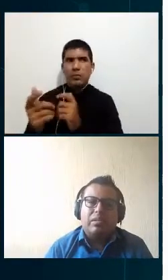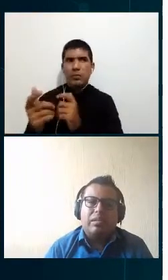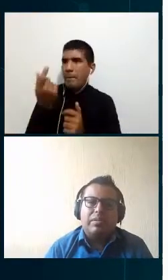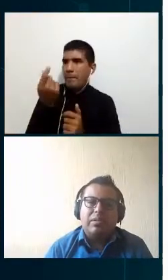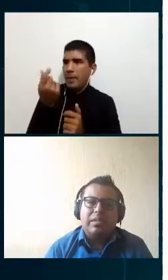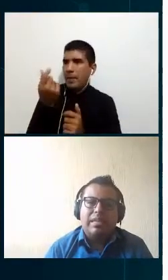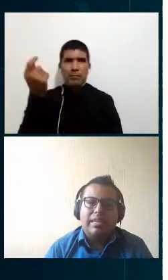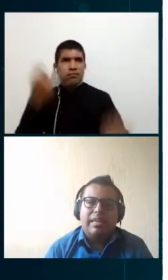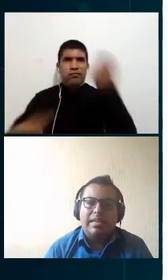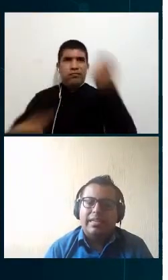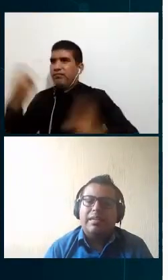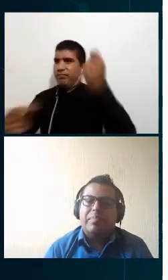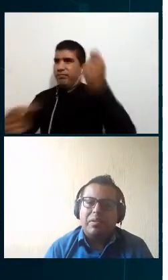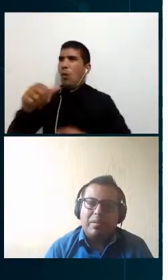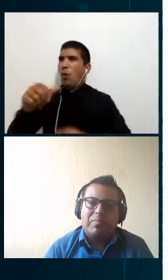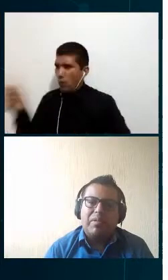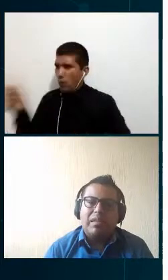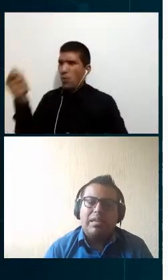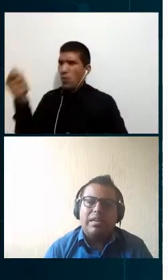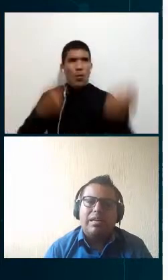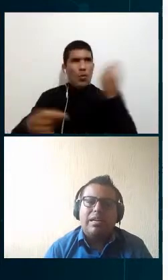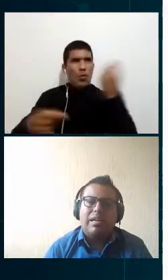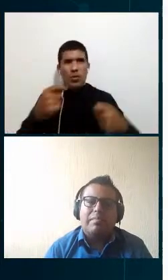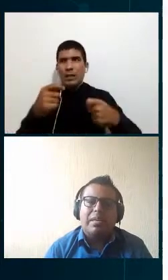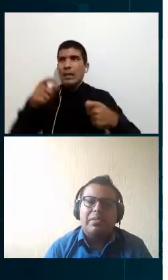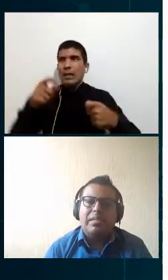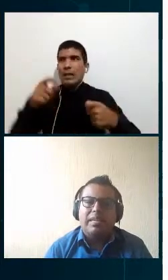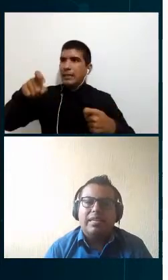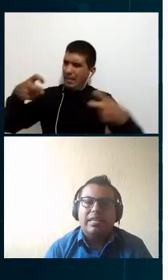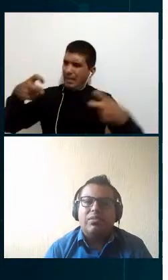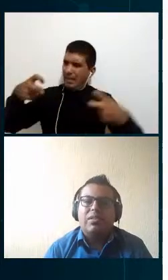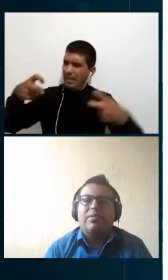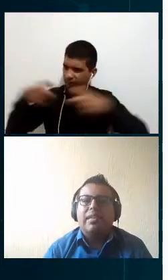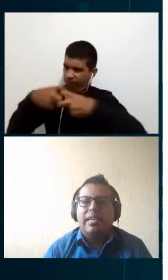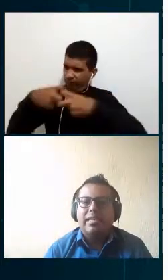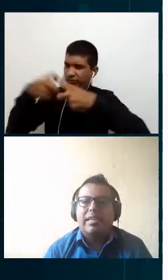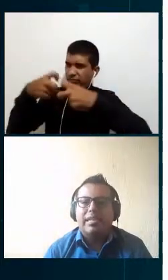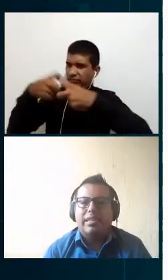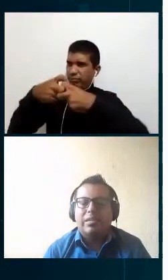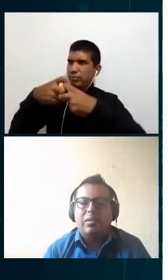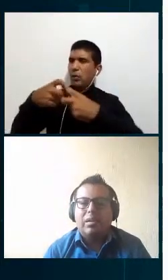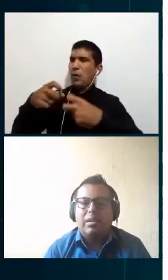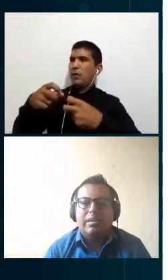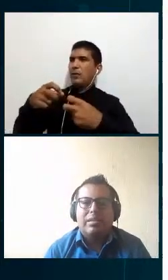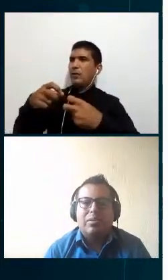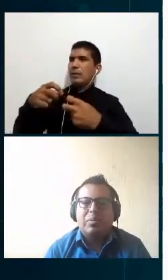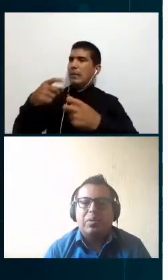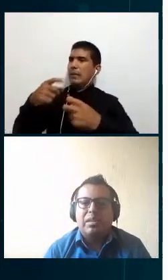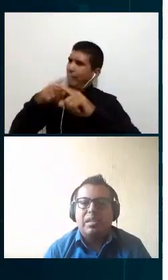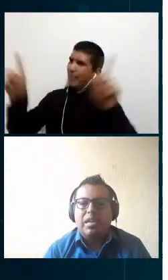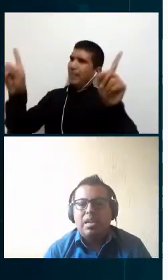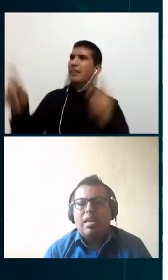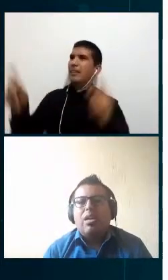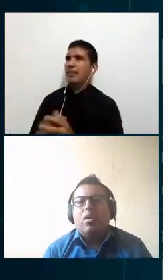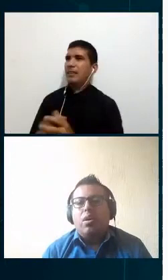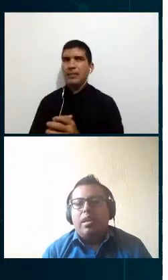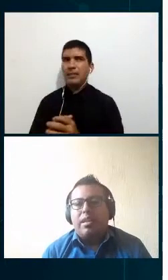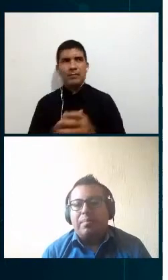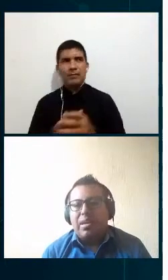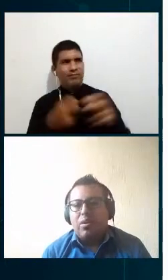distribución de energía eléctrica pero que la medición inteligente nos habilita estas opciones